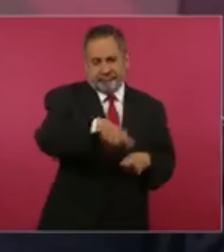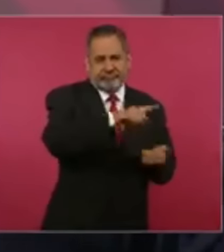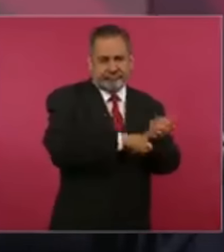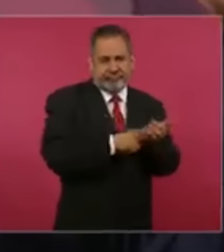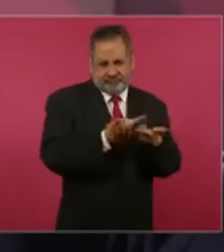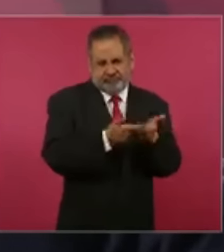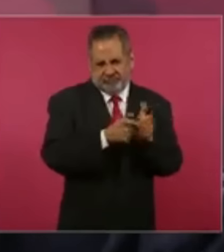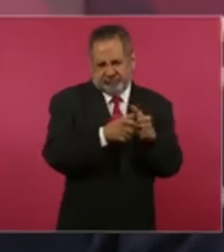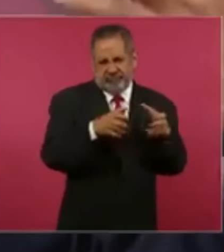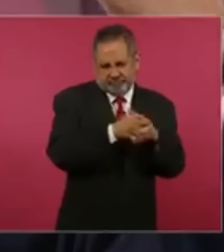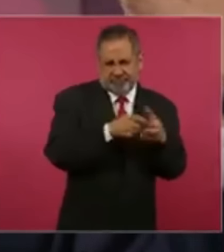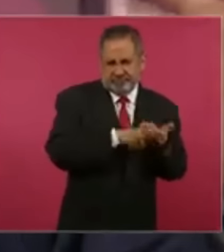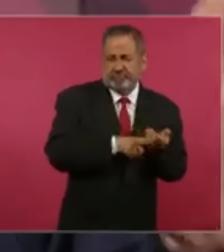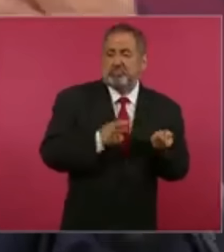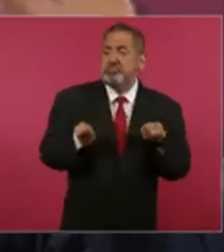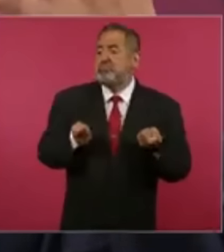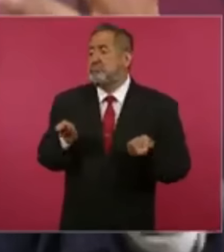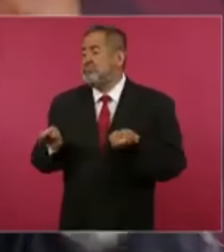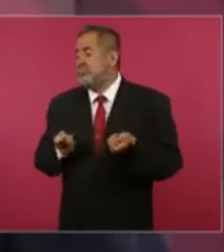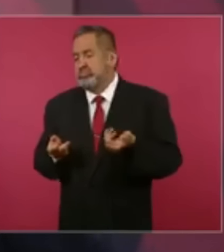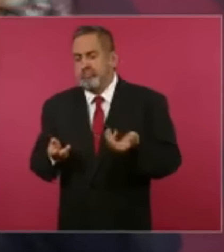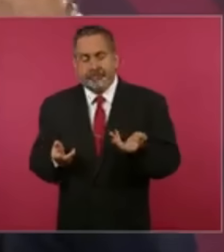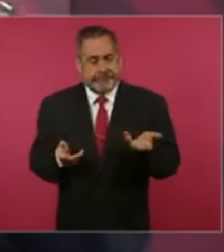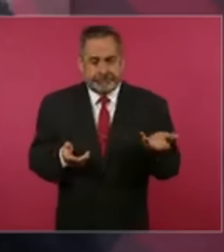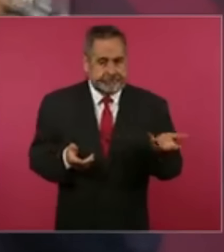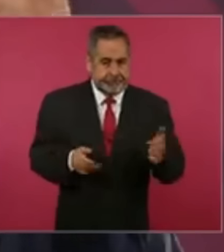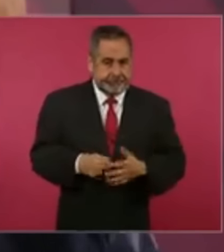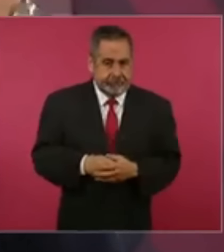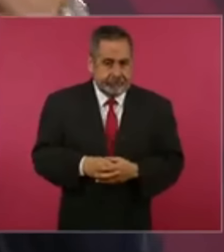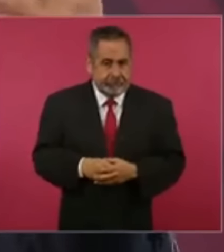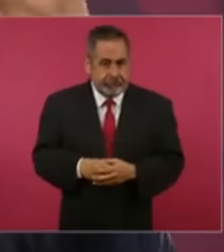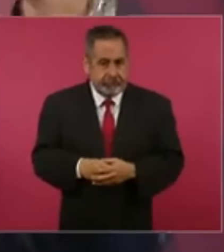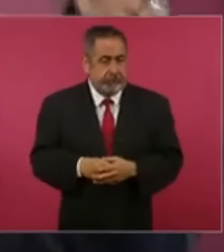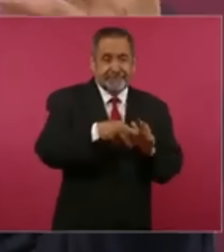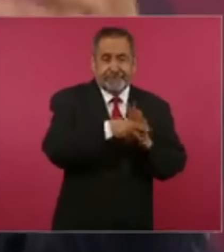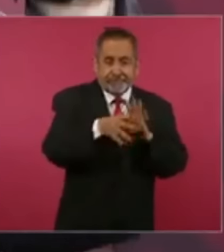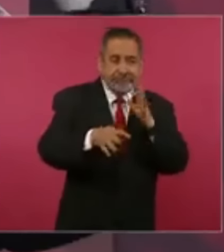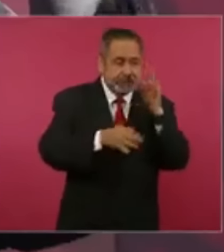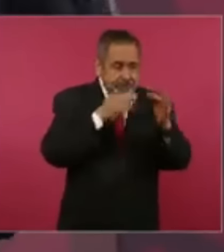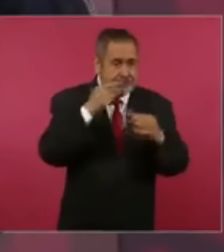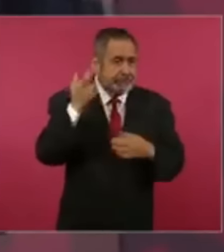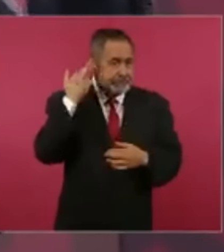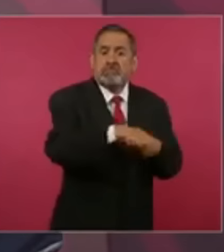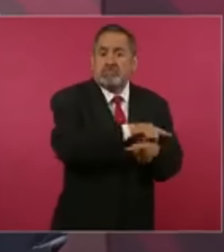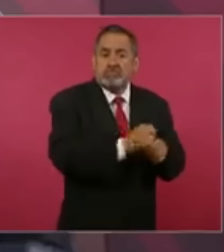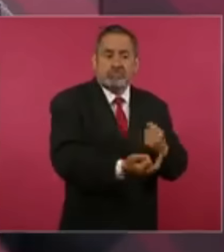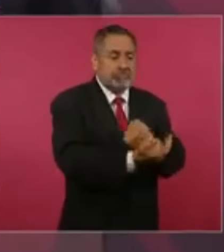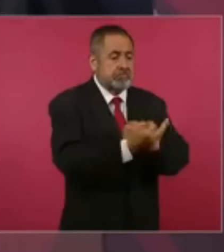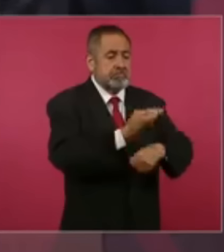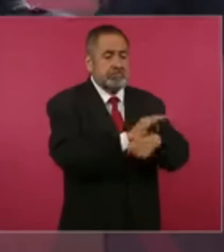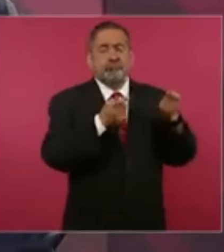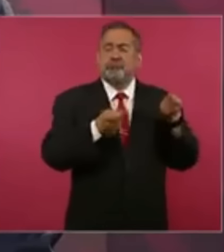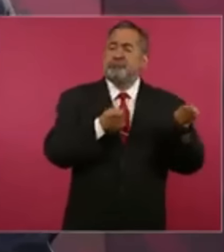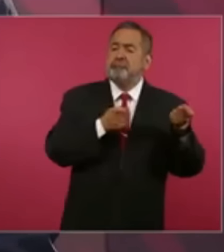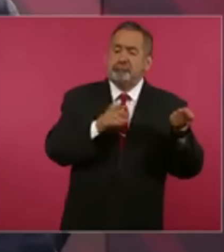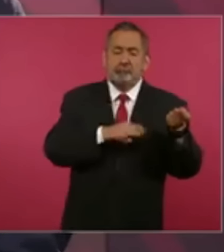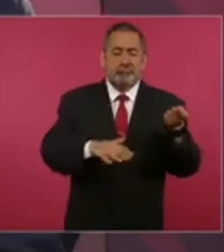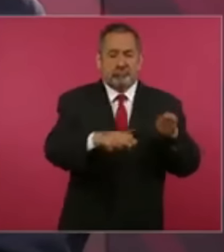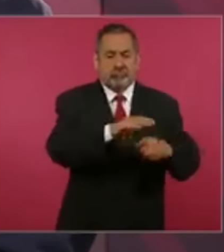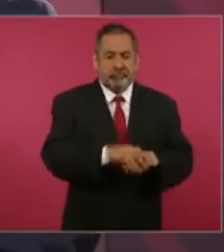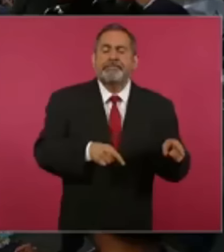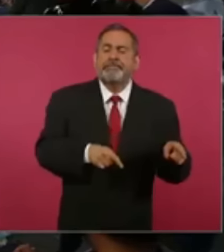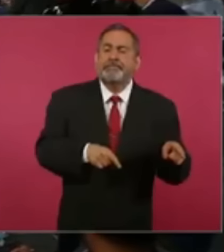¿cómo participaron los medios en México para elevar a las nubes al